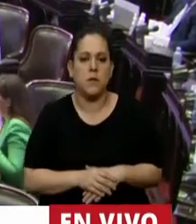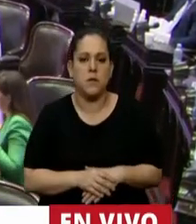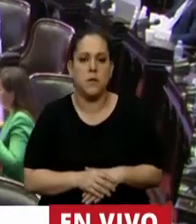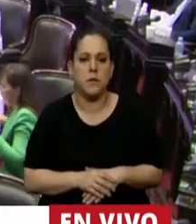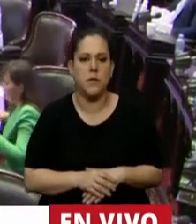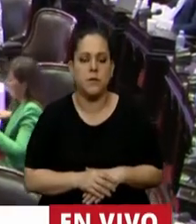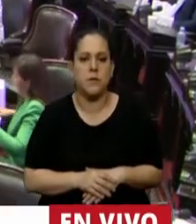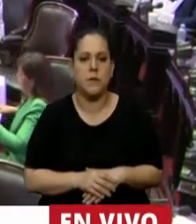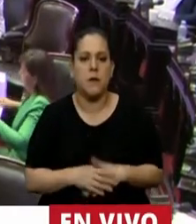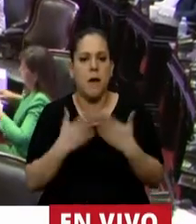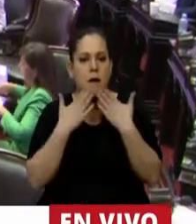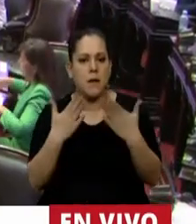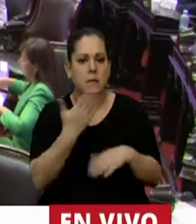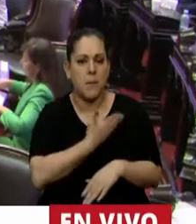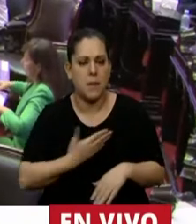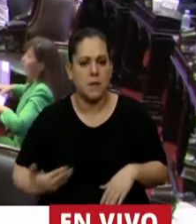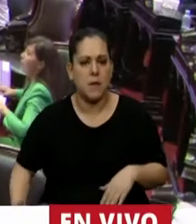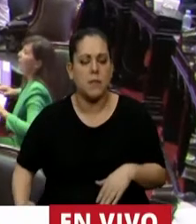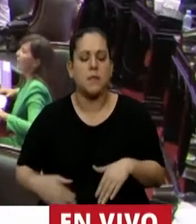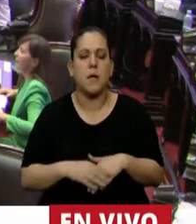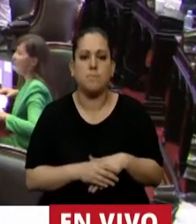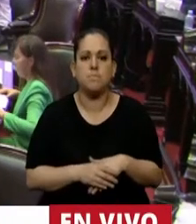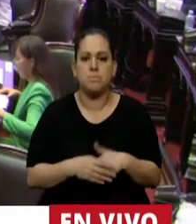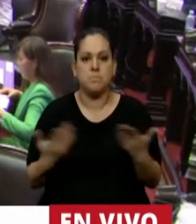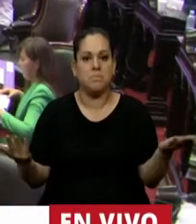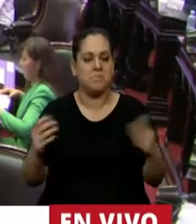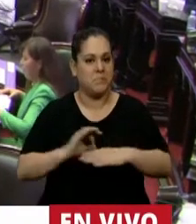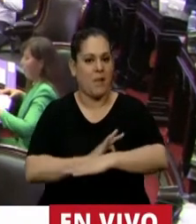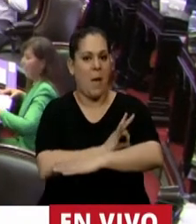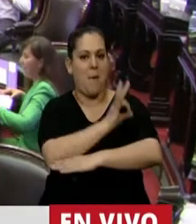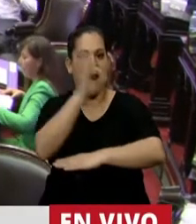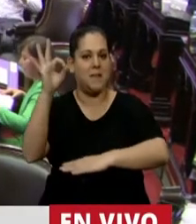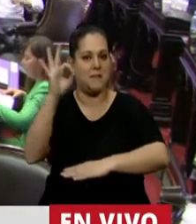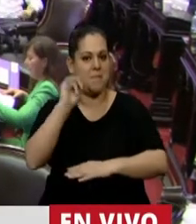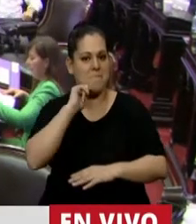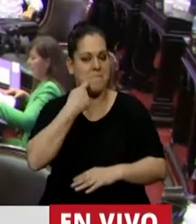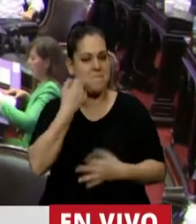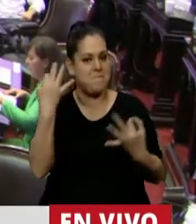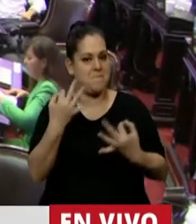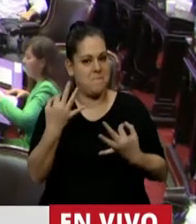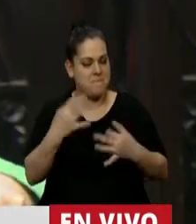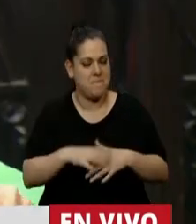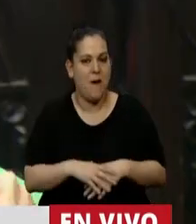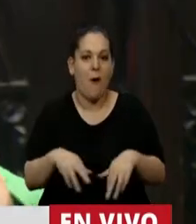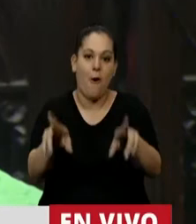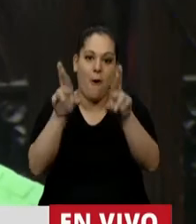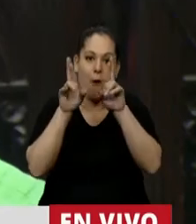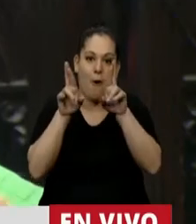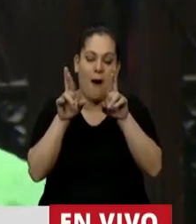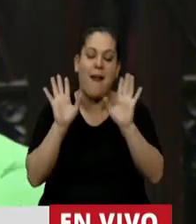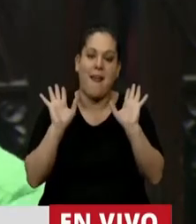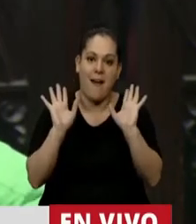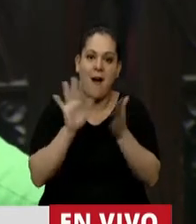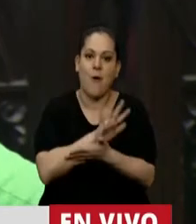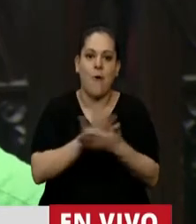Gracias, Presidente. Bueno, es un buen amanecer en muchos sentidos, tal vez ojalá sea también un nuevo